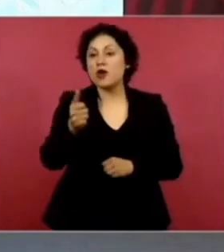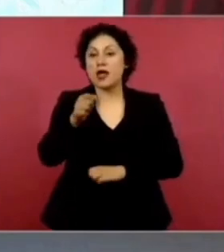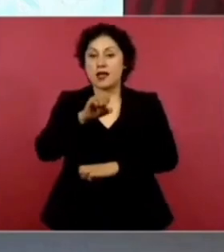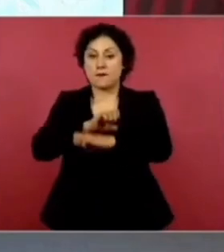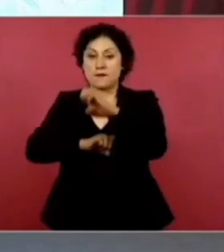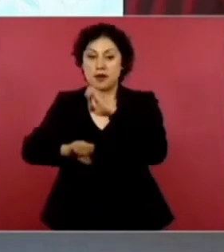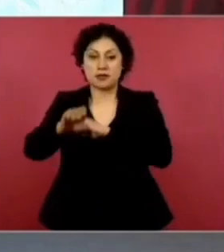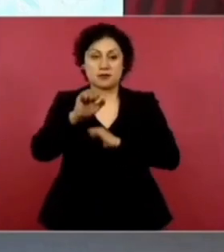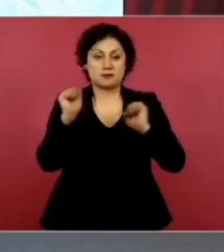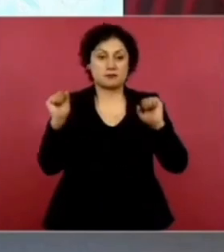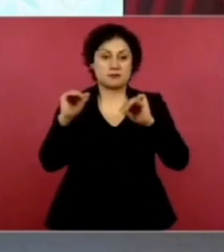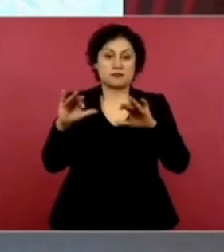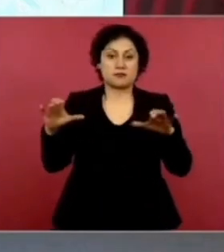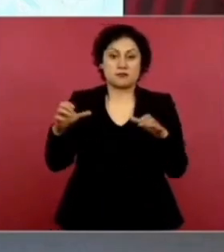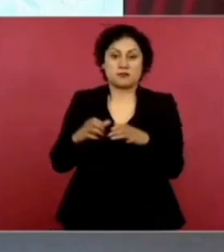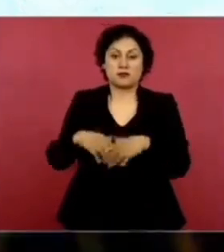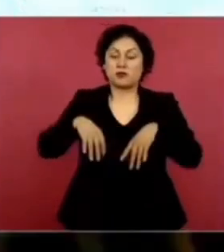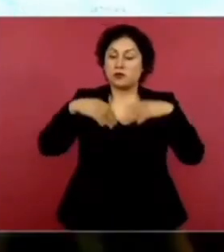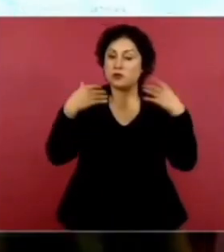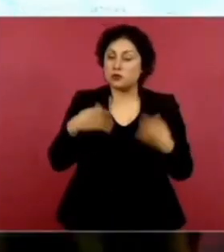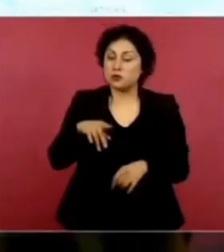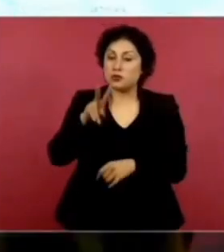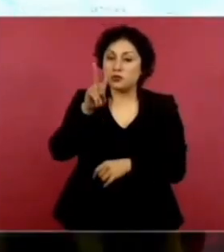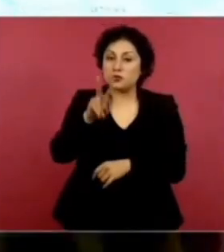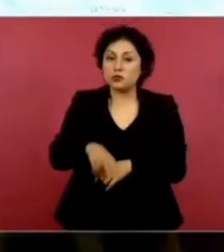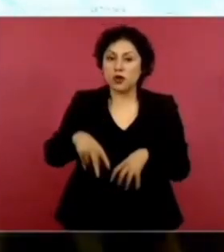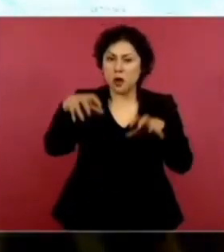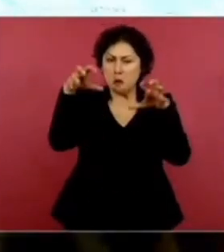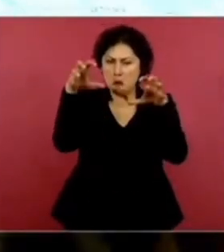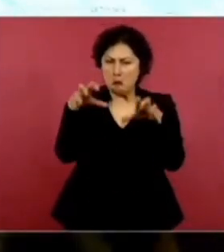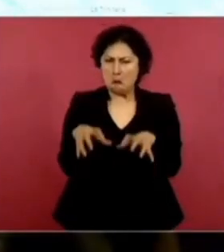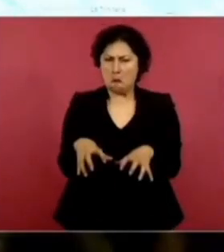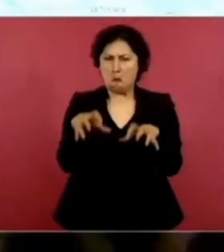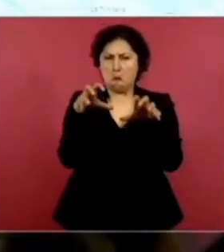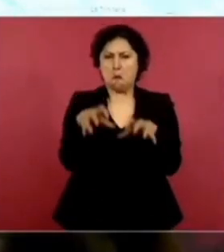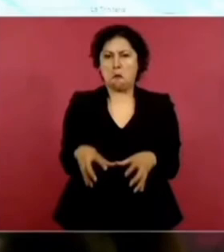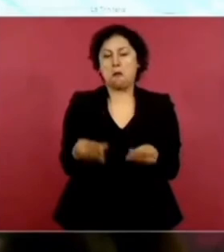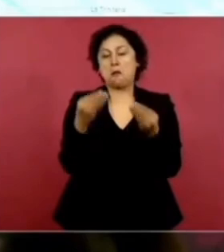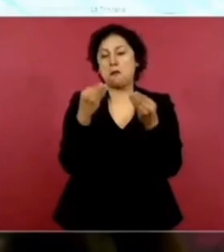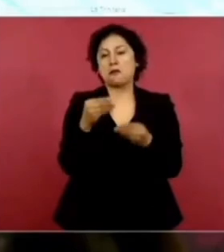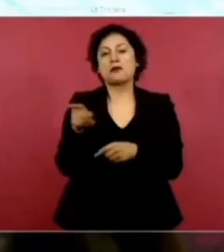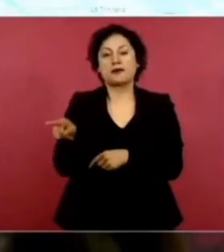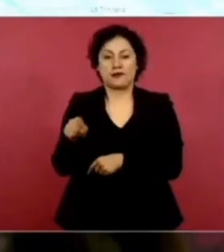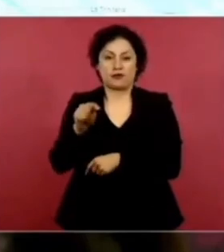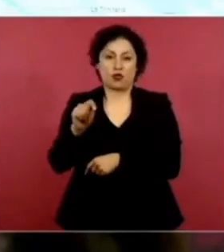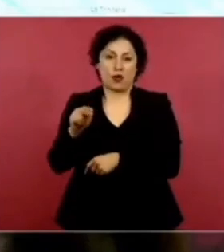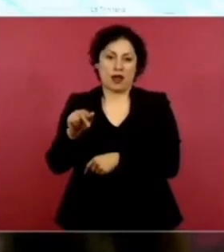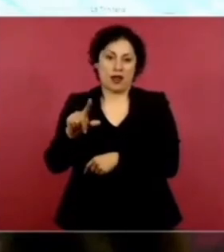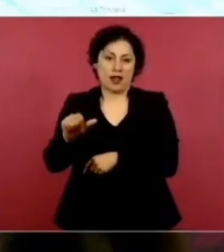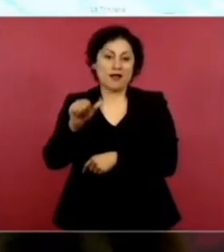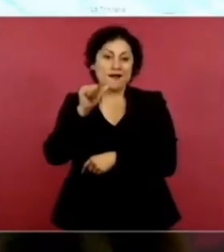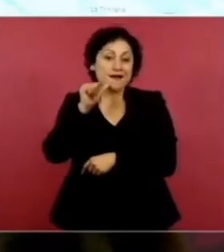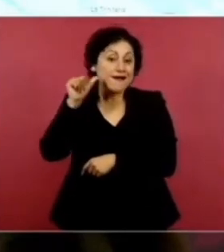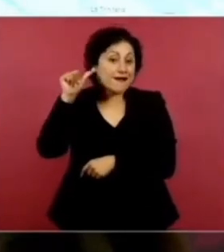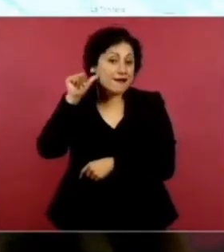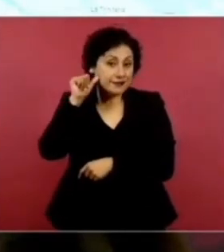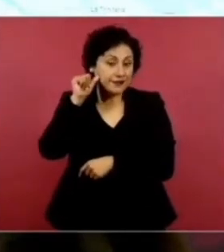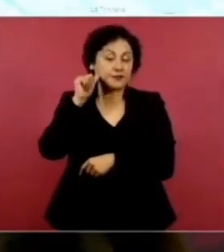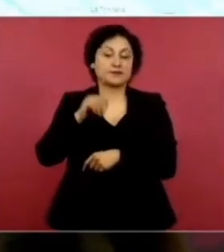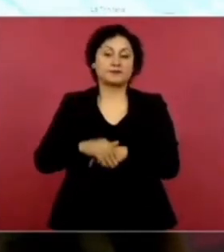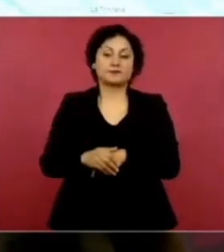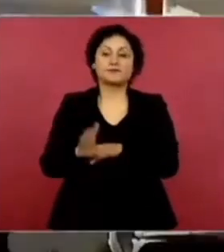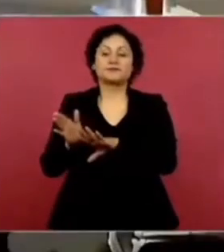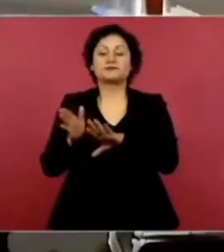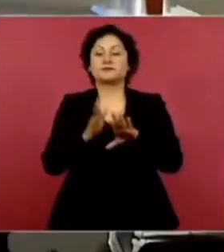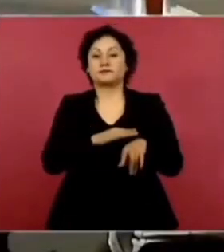Llovió muchísimo. Ayer. tonalá. Y luego. Súbele. Sube